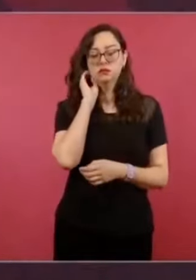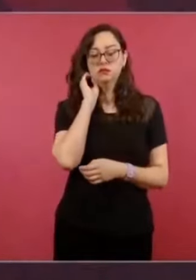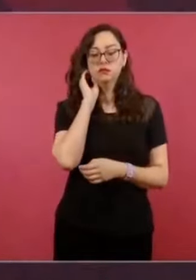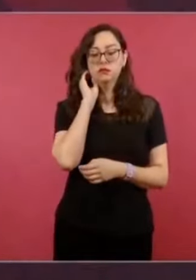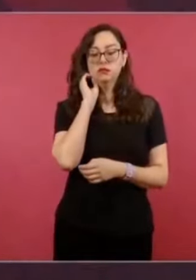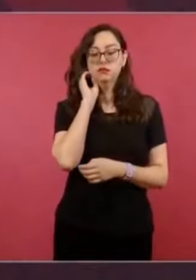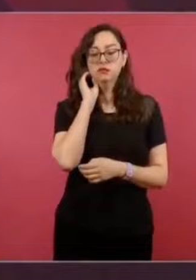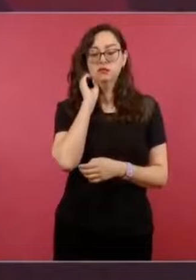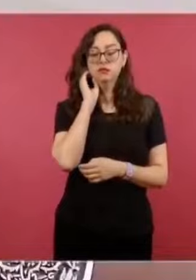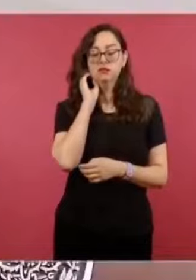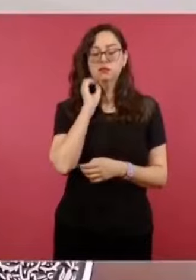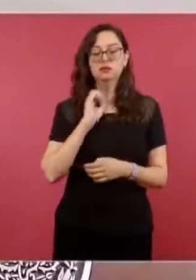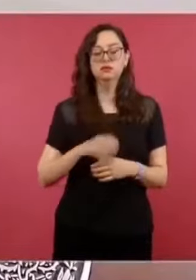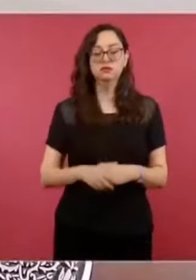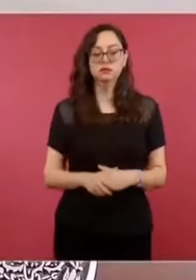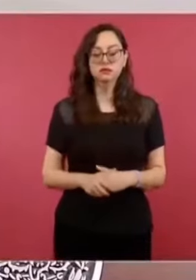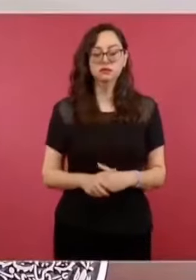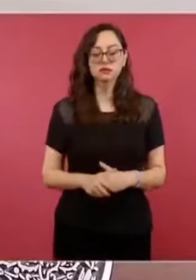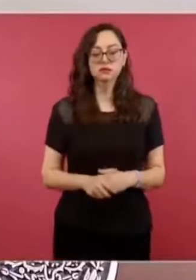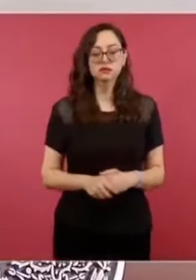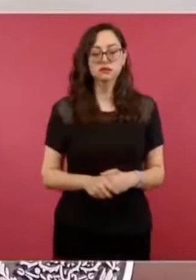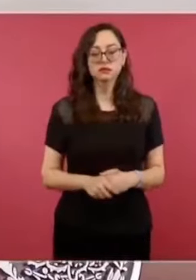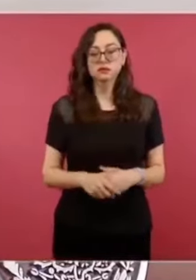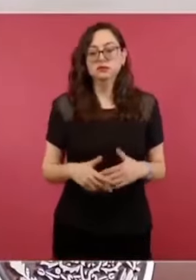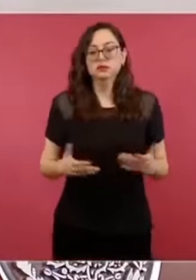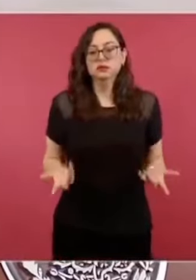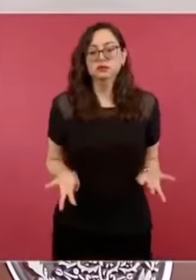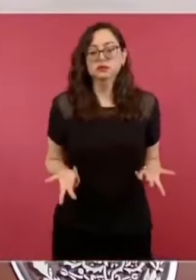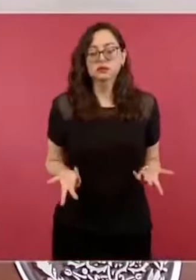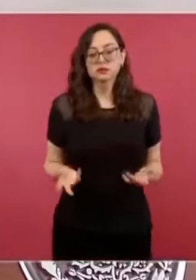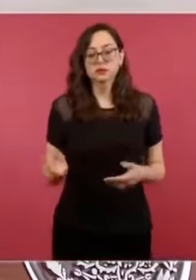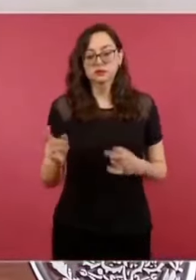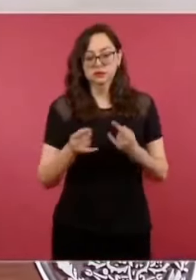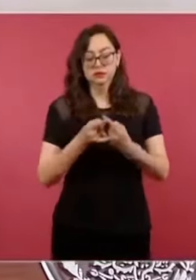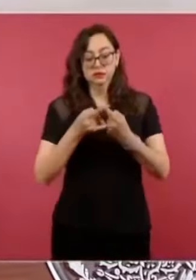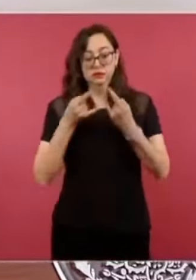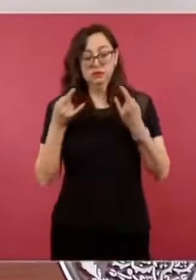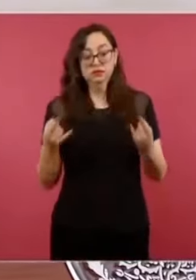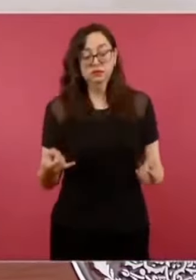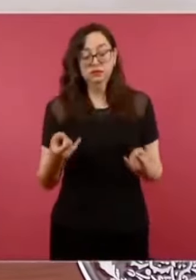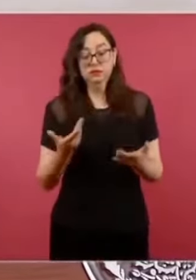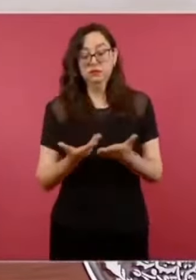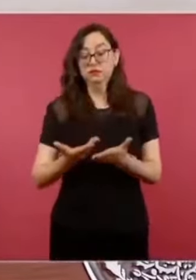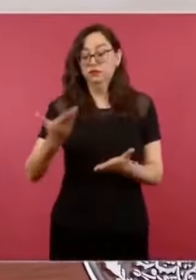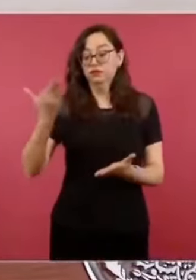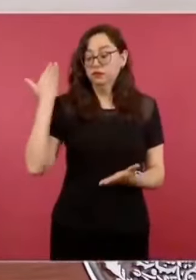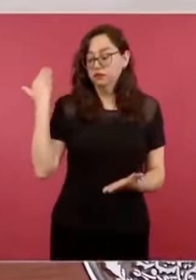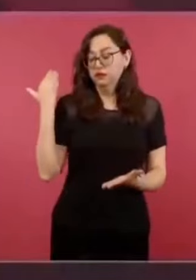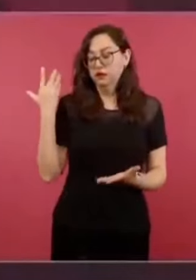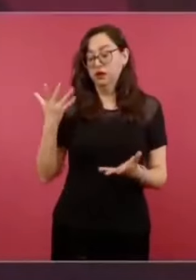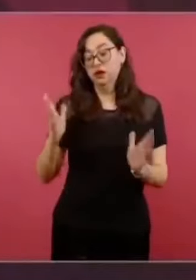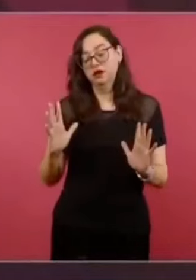como estamos hablando de historia puede ser que no haya problema, pero como ya dije, un partido,